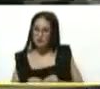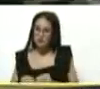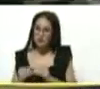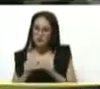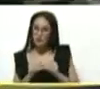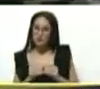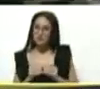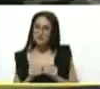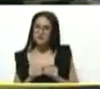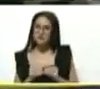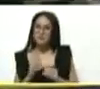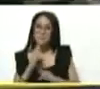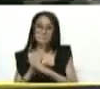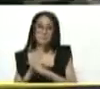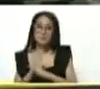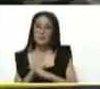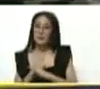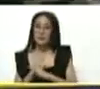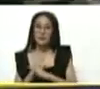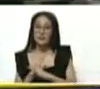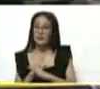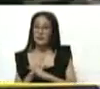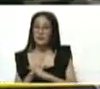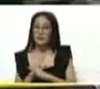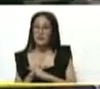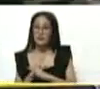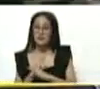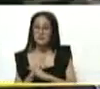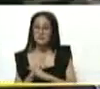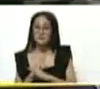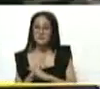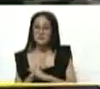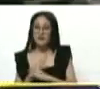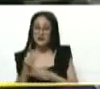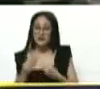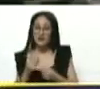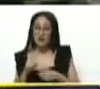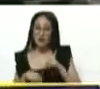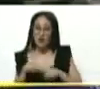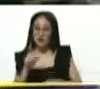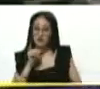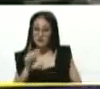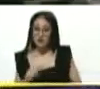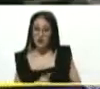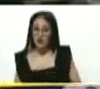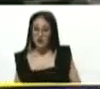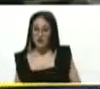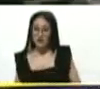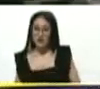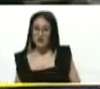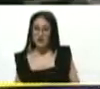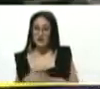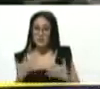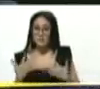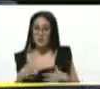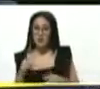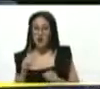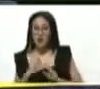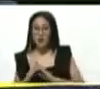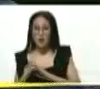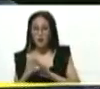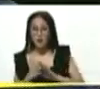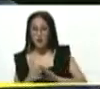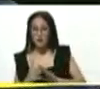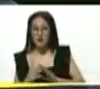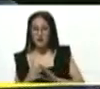una tubería a mitad. Porque entonces estamos haciéndolo mal. Menos mal que estaba allí. Mira, y la comunidad, bueno,